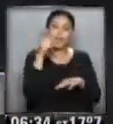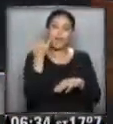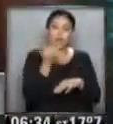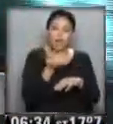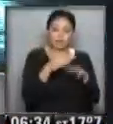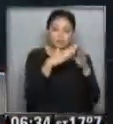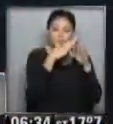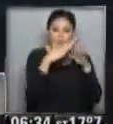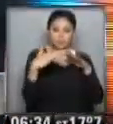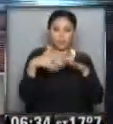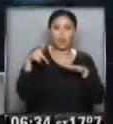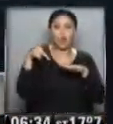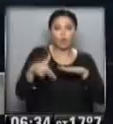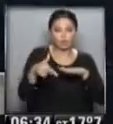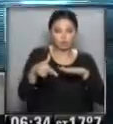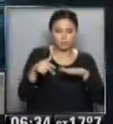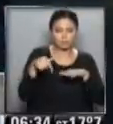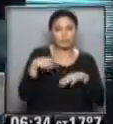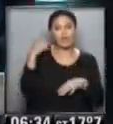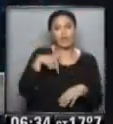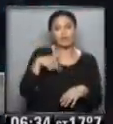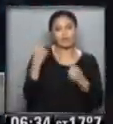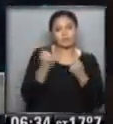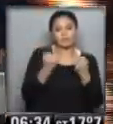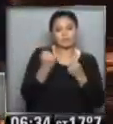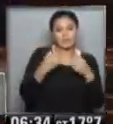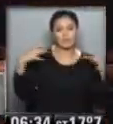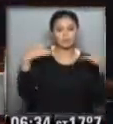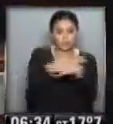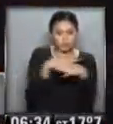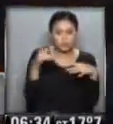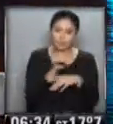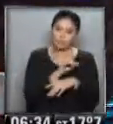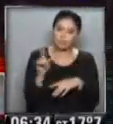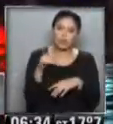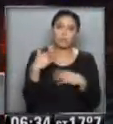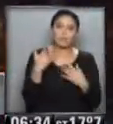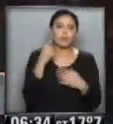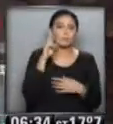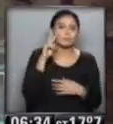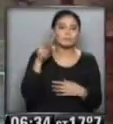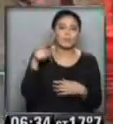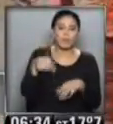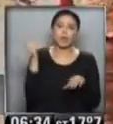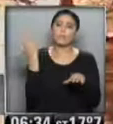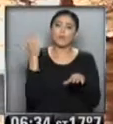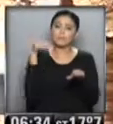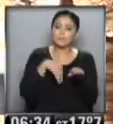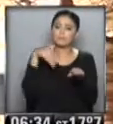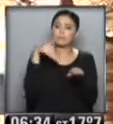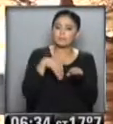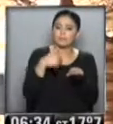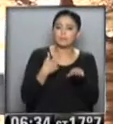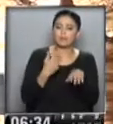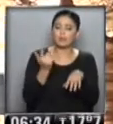acampe... ...hay un corte parcial... ...si bien ahora todavía el tránsito en la zona no es muy intenso... ...ya comienzan a aparecer algunas demoras... ...y a medida que se